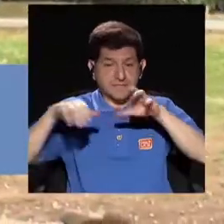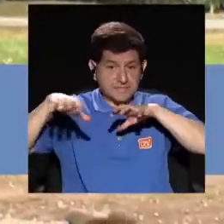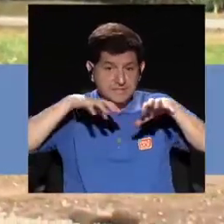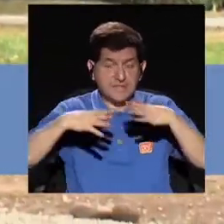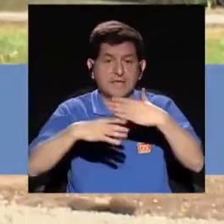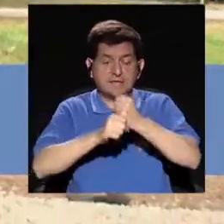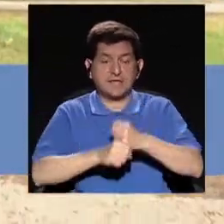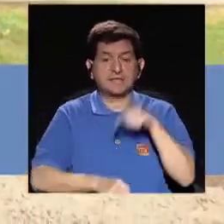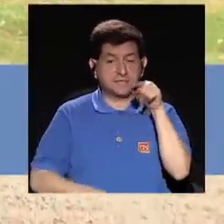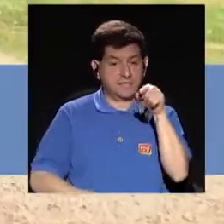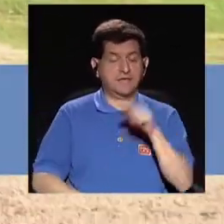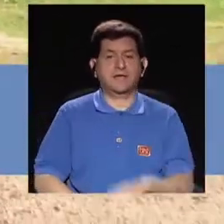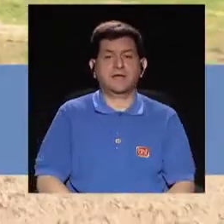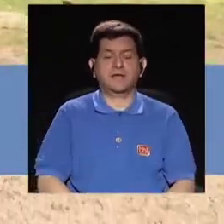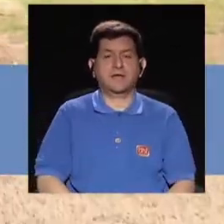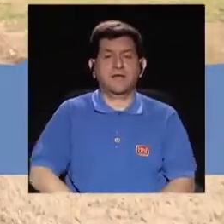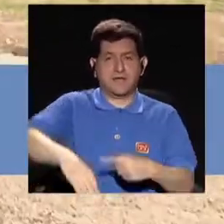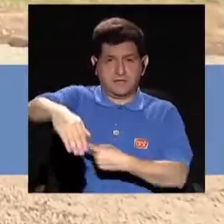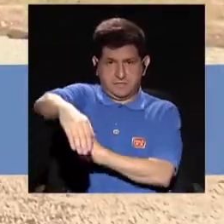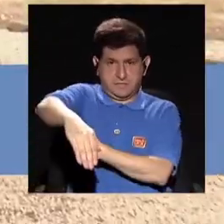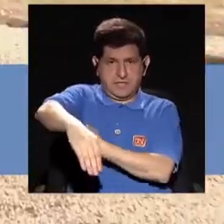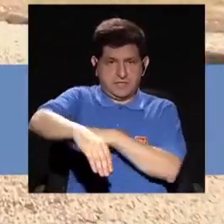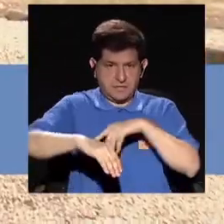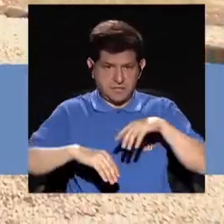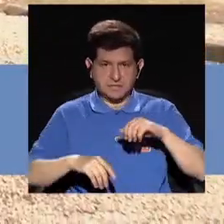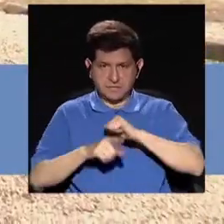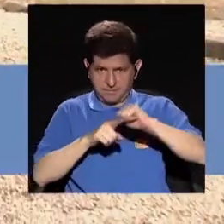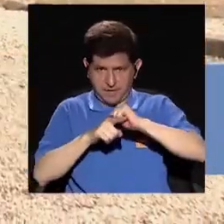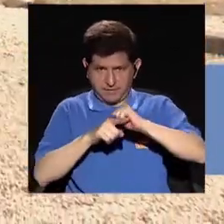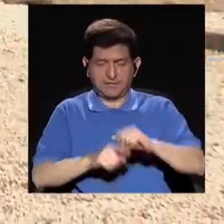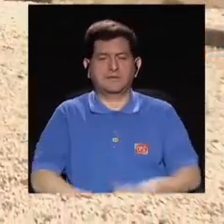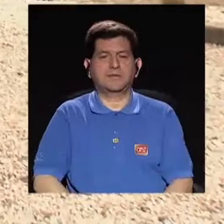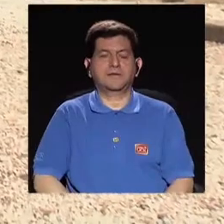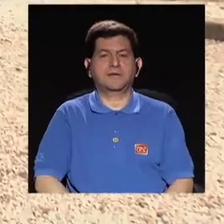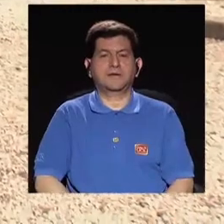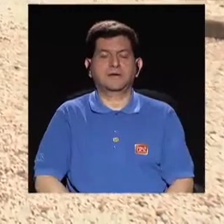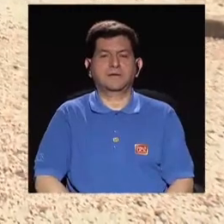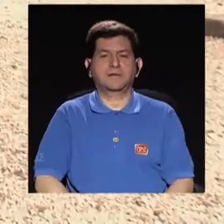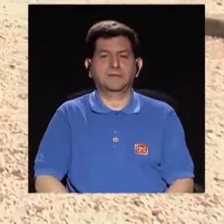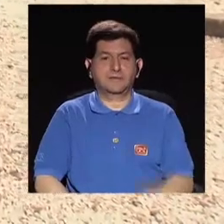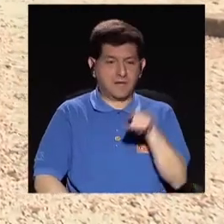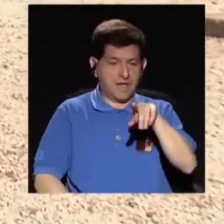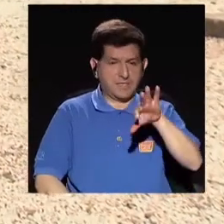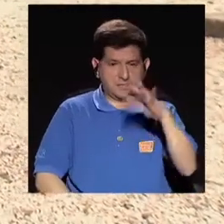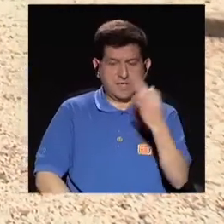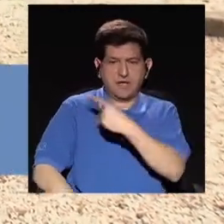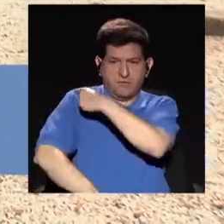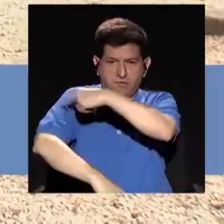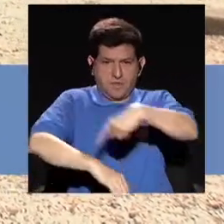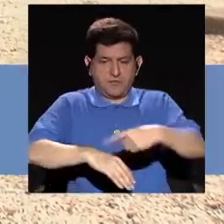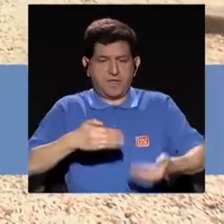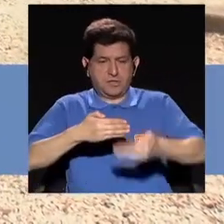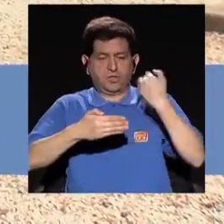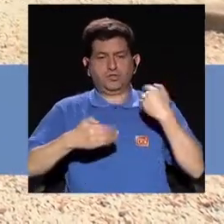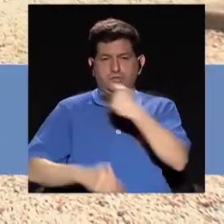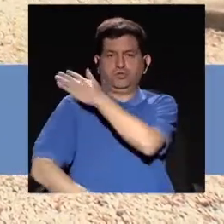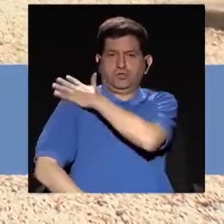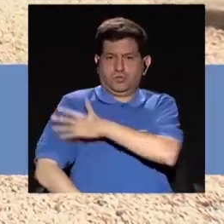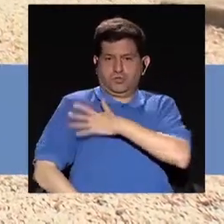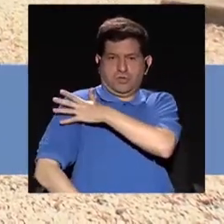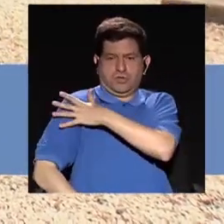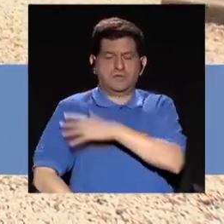El siguiente ejercicio que vamos a hacer con la banca es para bajar los tríceps. Entonces lo que vamos a hacer es que colocamos los brazos un poquito detrás de los hombros